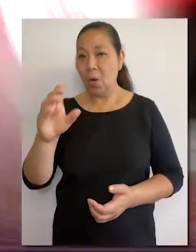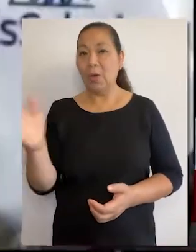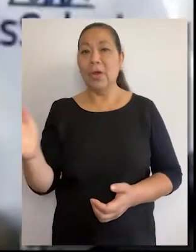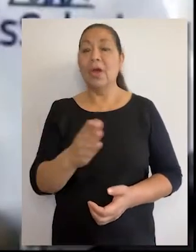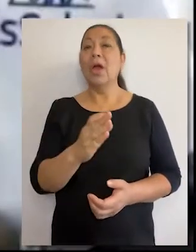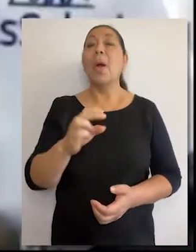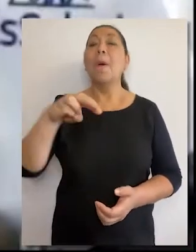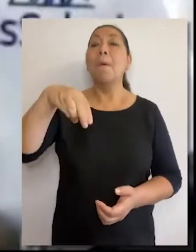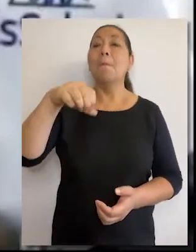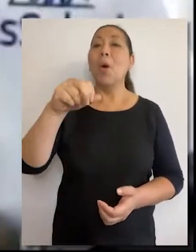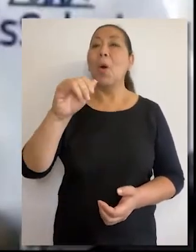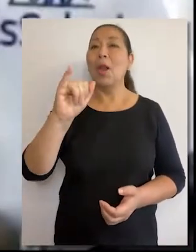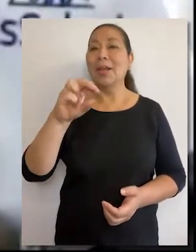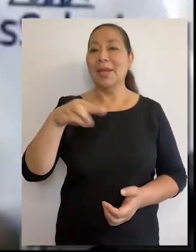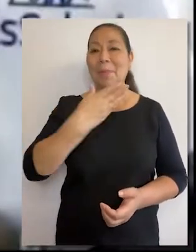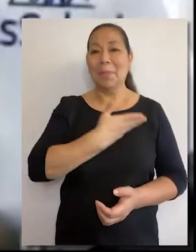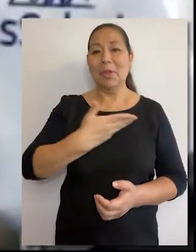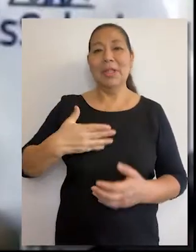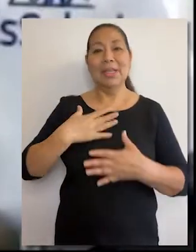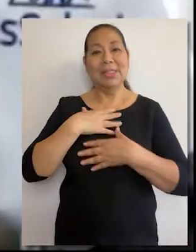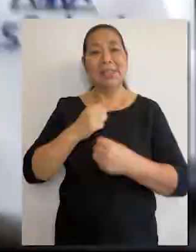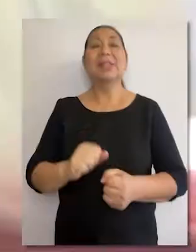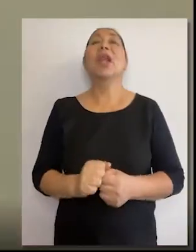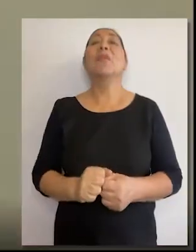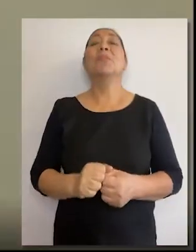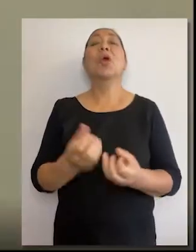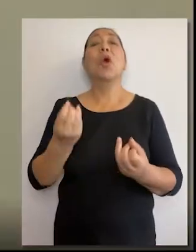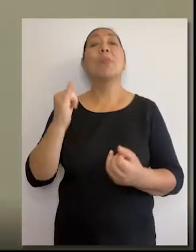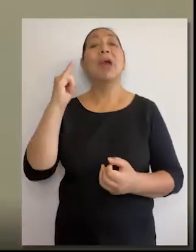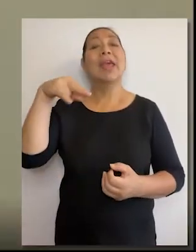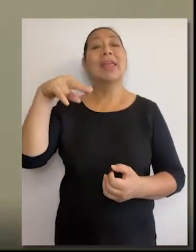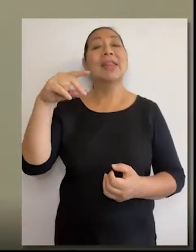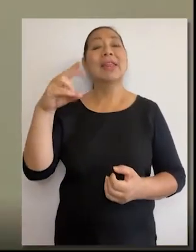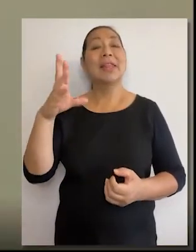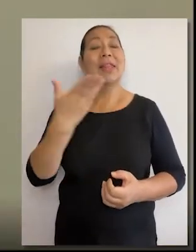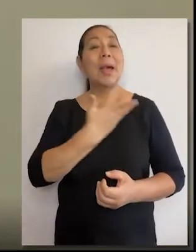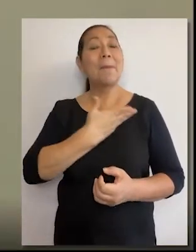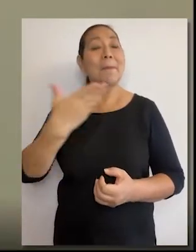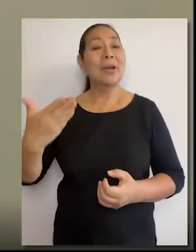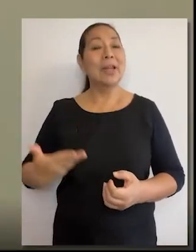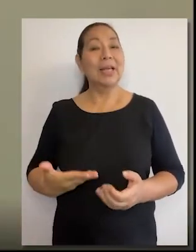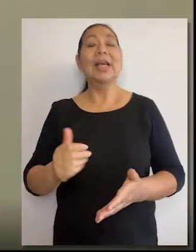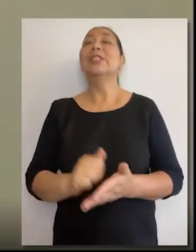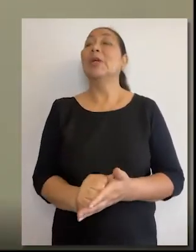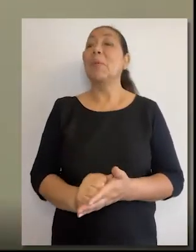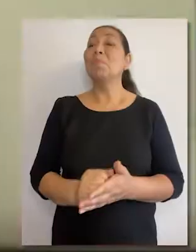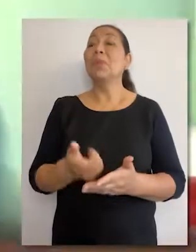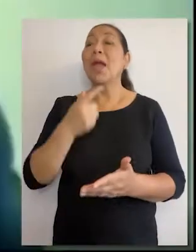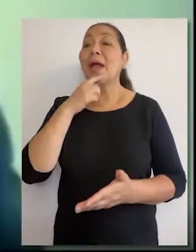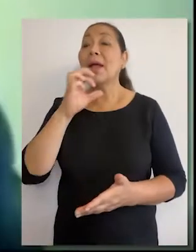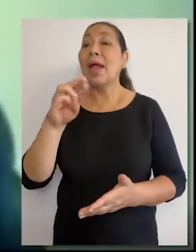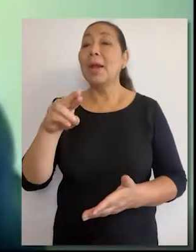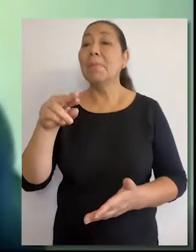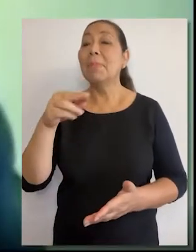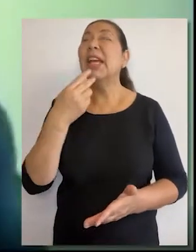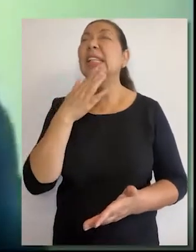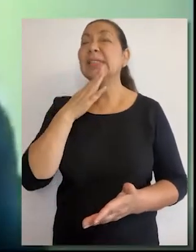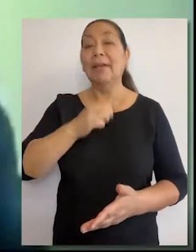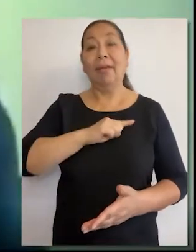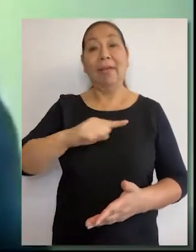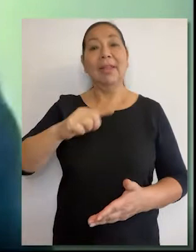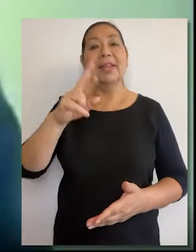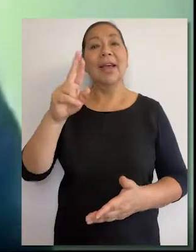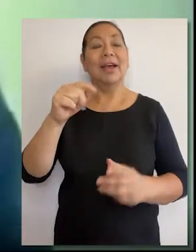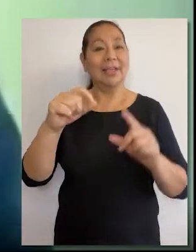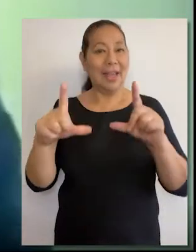Nación, Fiorella Molinelli, Presidenta de Salud, Ania Pérez de Cuellar, Presidenta de Indecopi, Carmen Velarde,